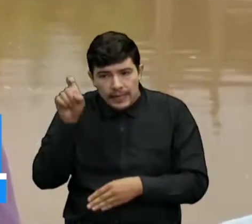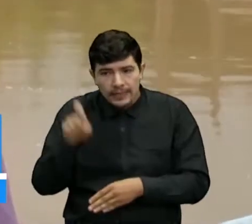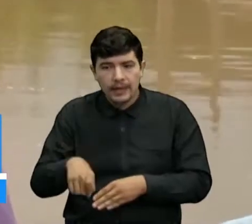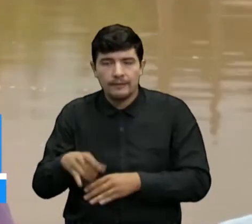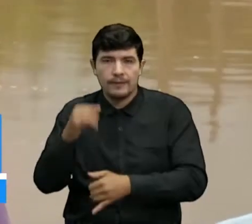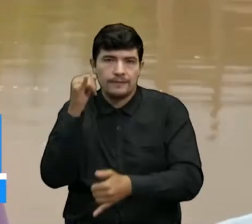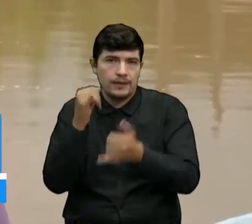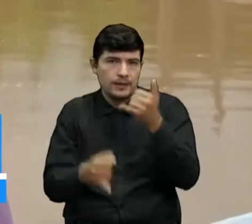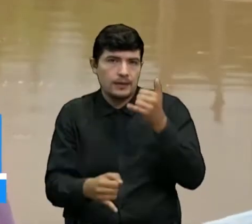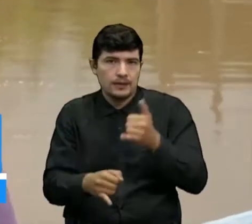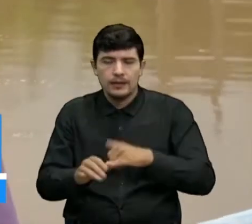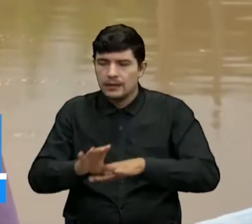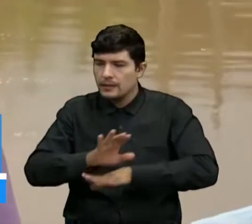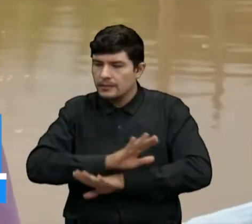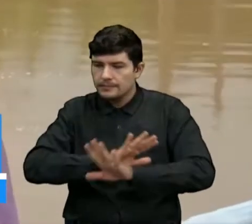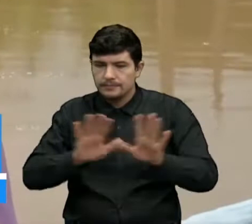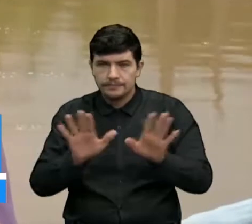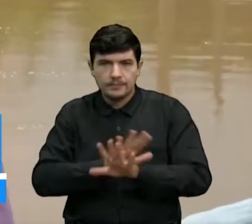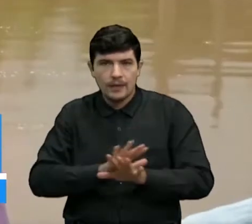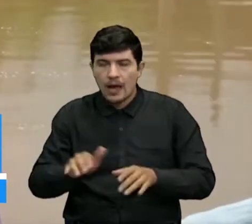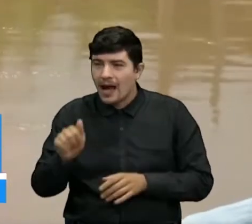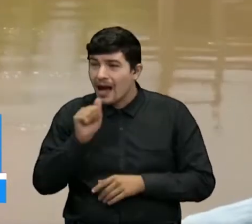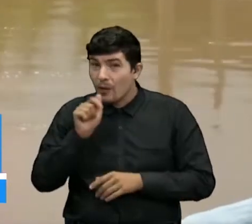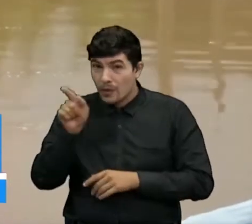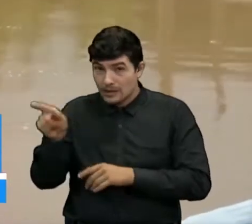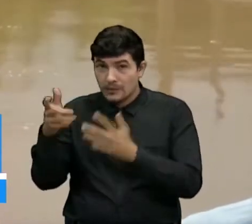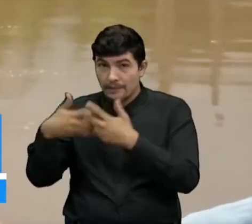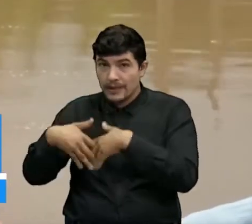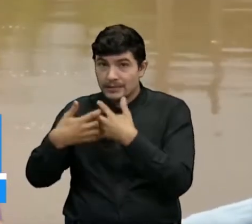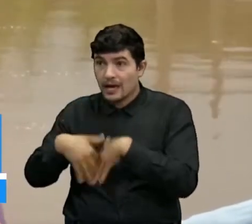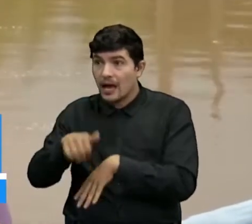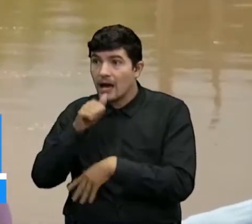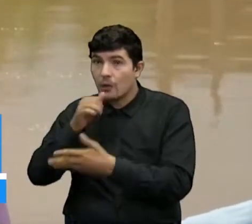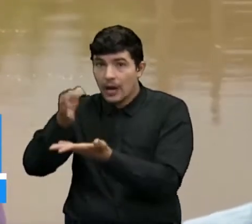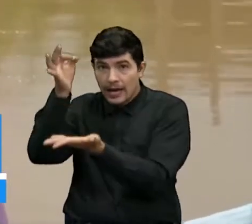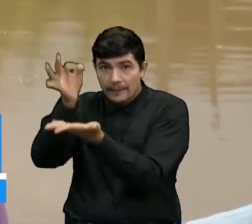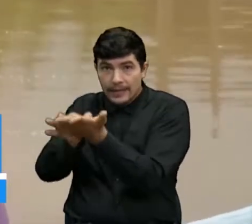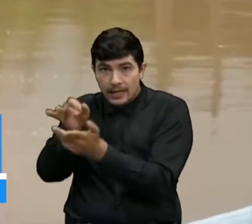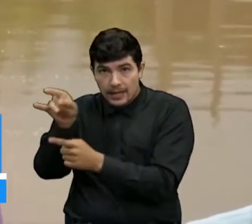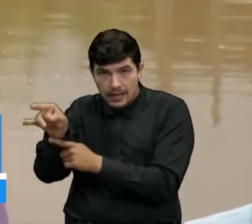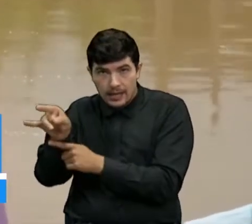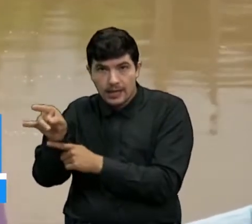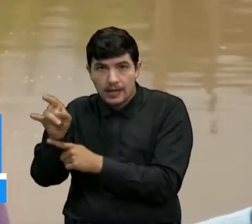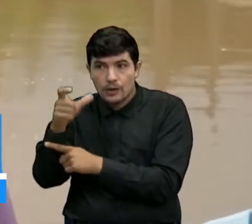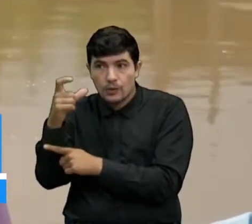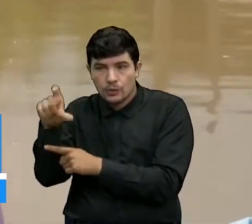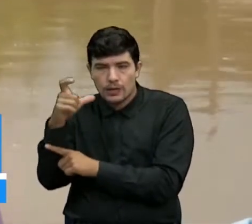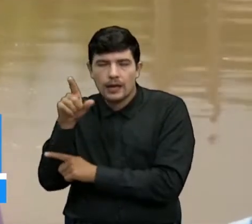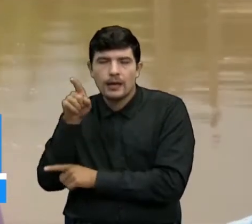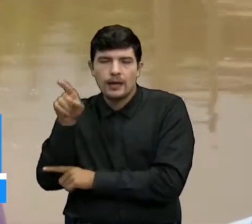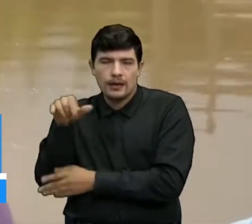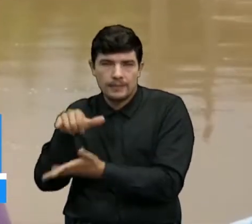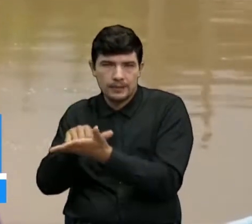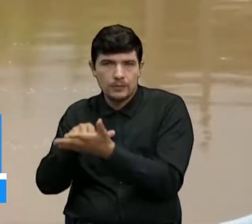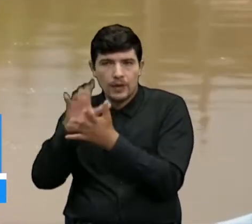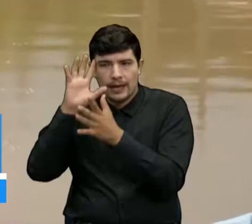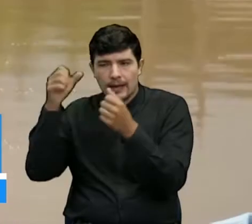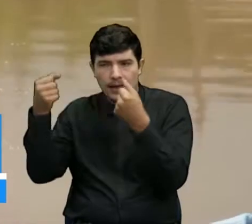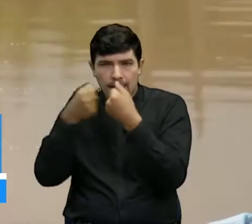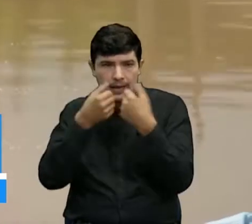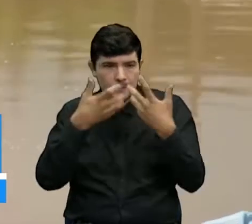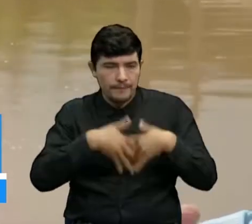raíz con aguas capital, que es en este caso la concesión. La concesión, pero que